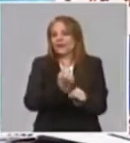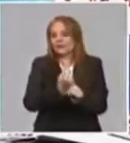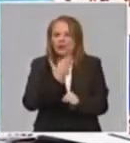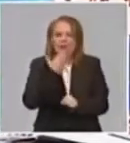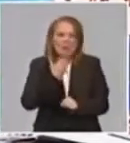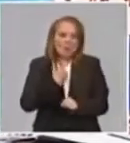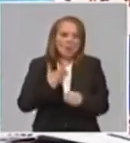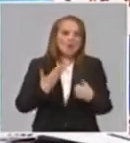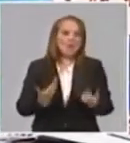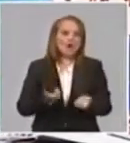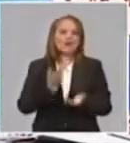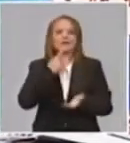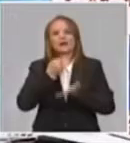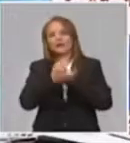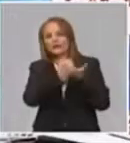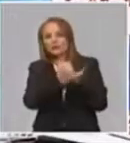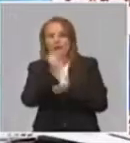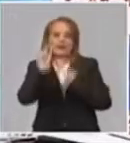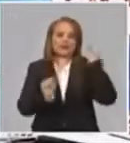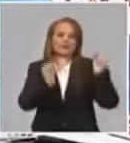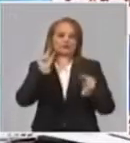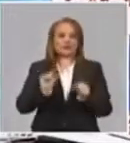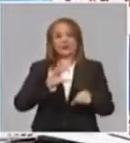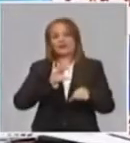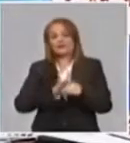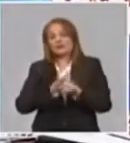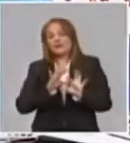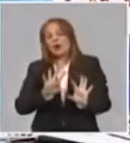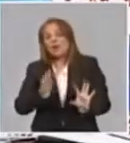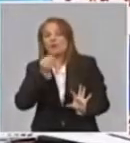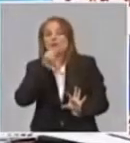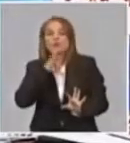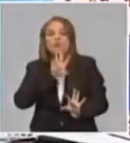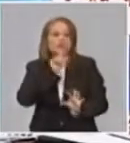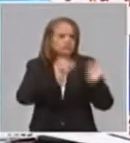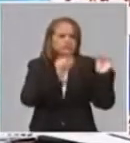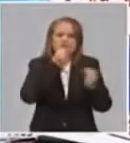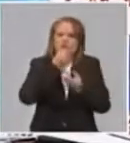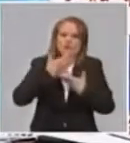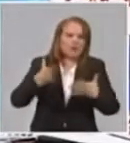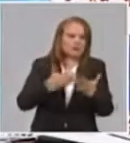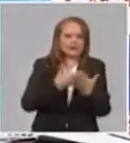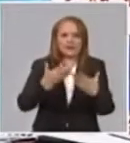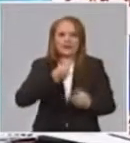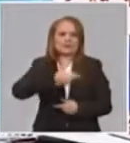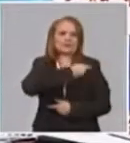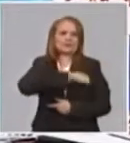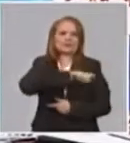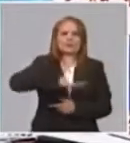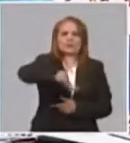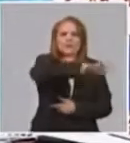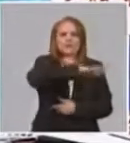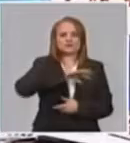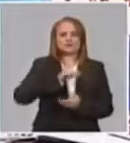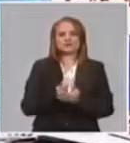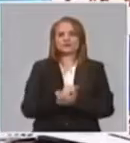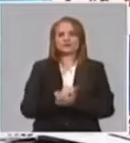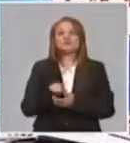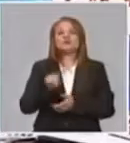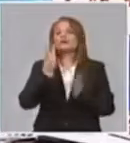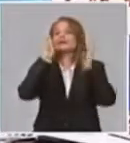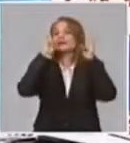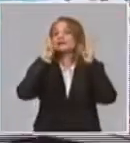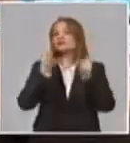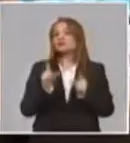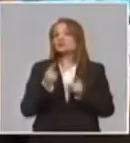decir aquí es el conjunto de la información que hemos recopilado de Cuba, no de La Habana. Están participando los